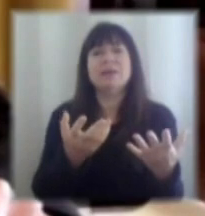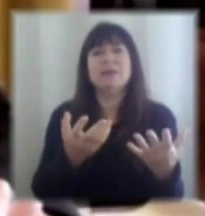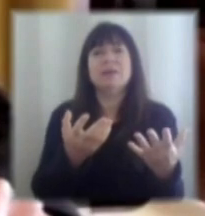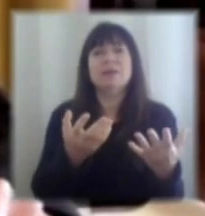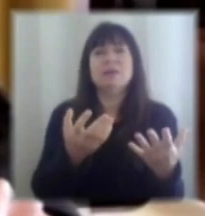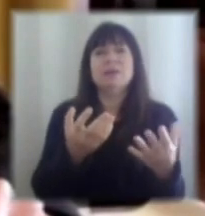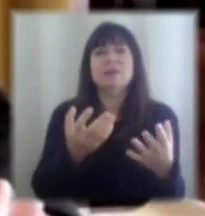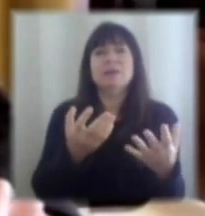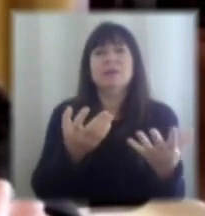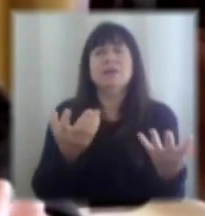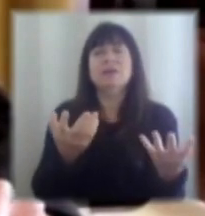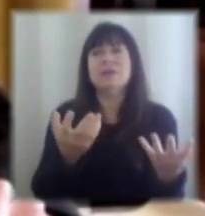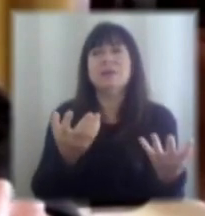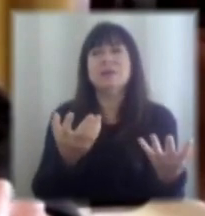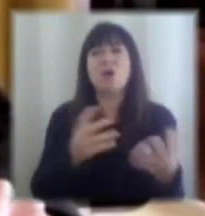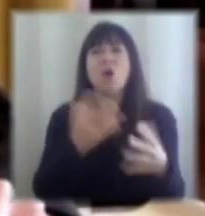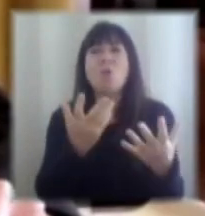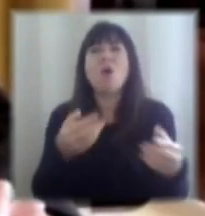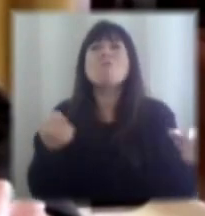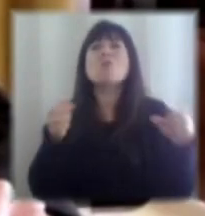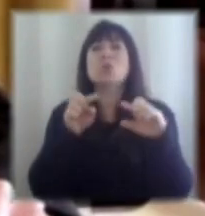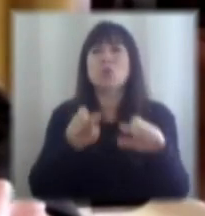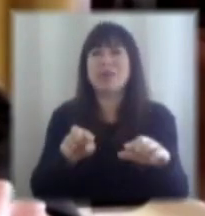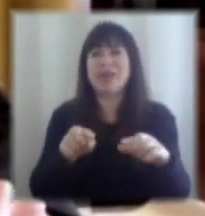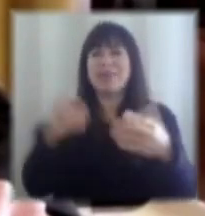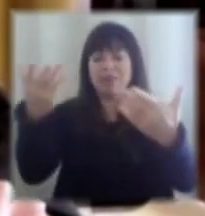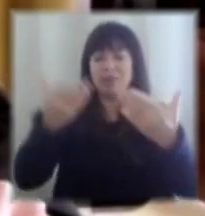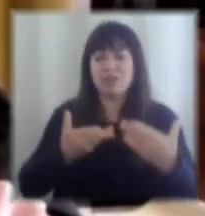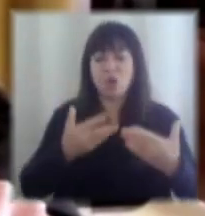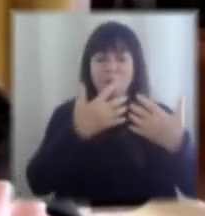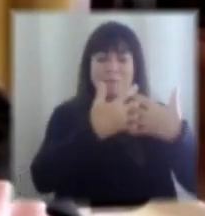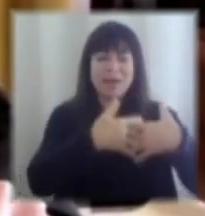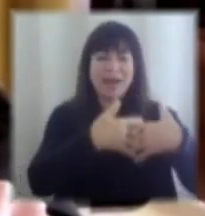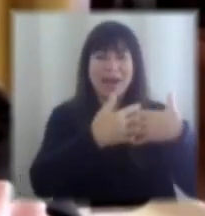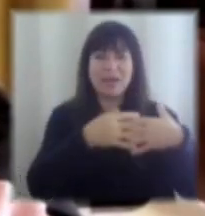de meteorito que nos cayó y generó un mecanismo de coordinación